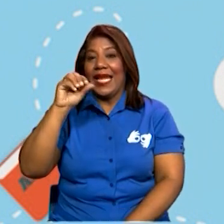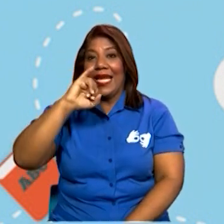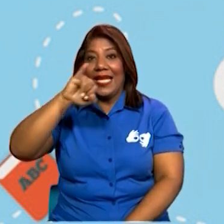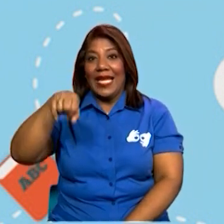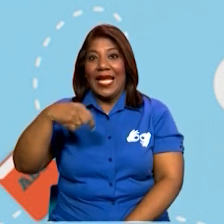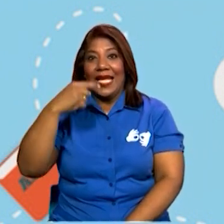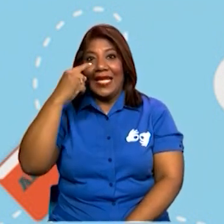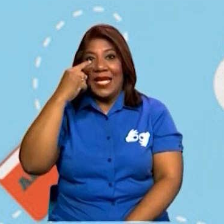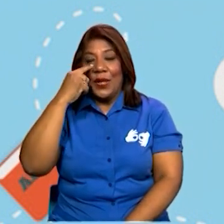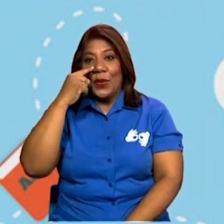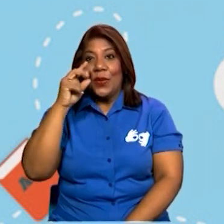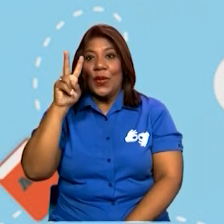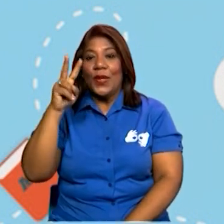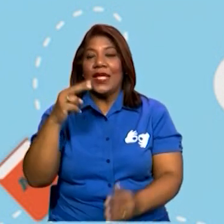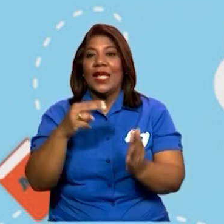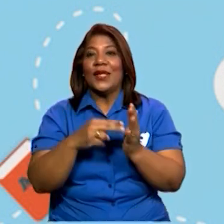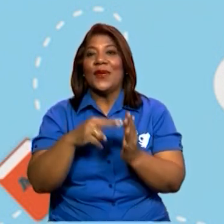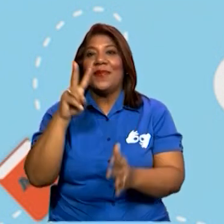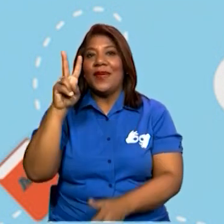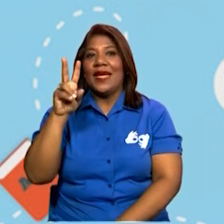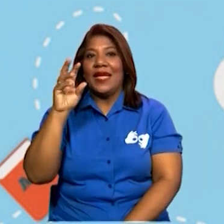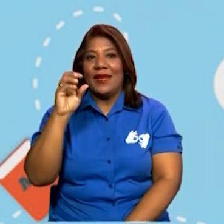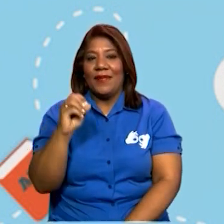En el segundo, ¿qué iría?